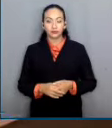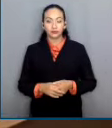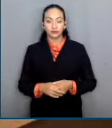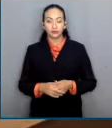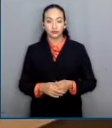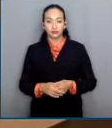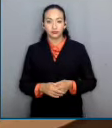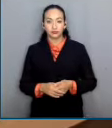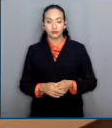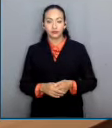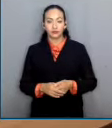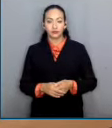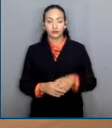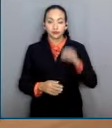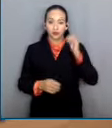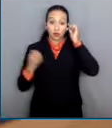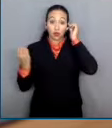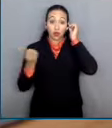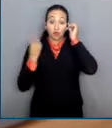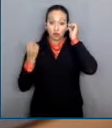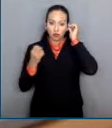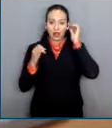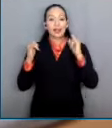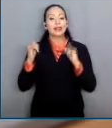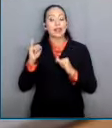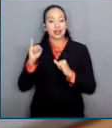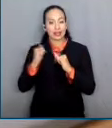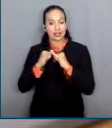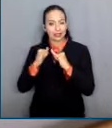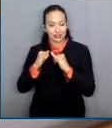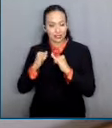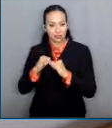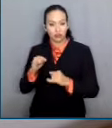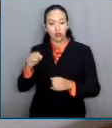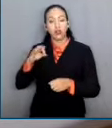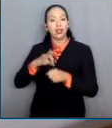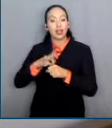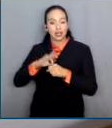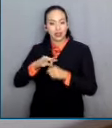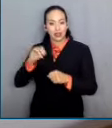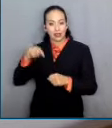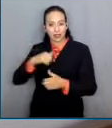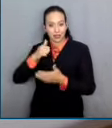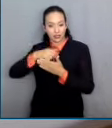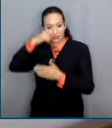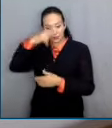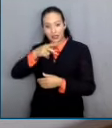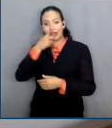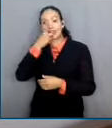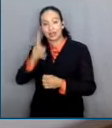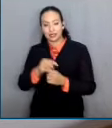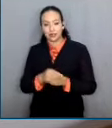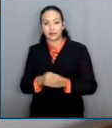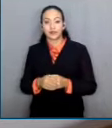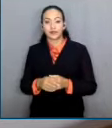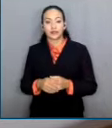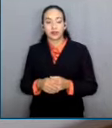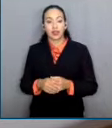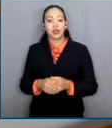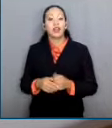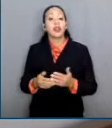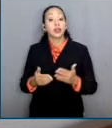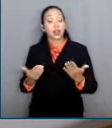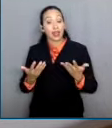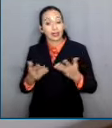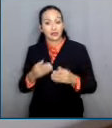Durante un foro en el Instituto Electoral de la capital del país, aseguraron que gracias a las acciones afirmativas, los próximos comicios